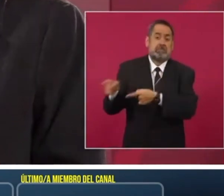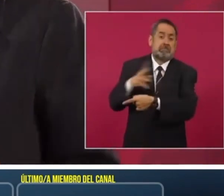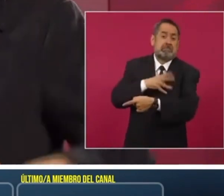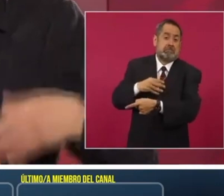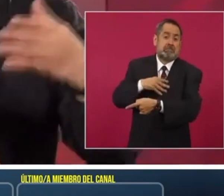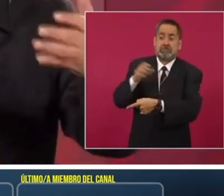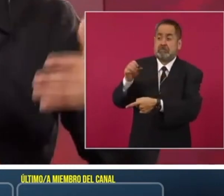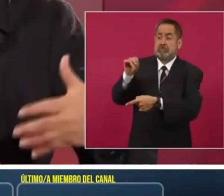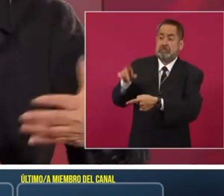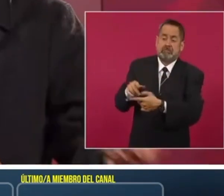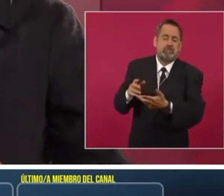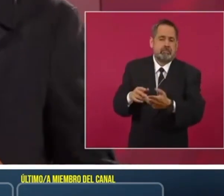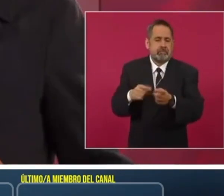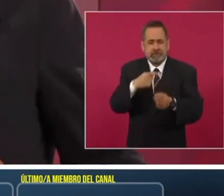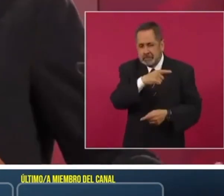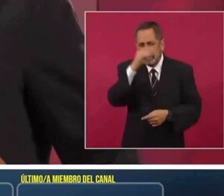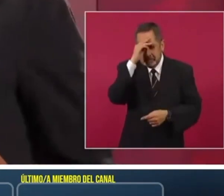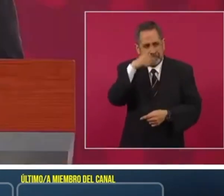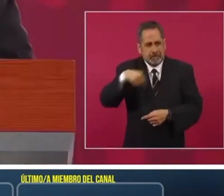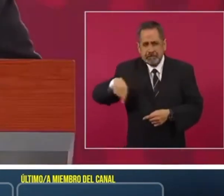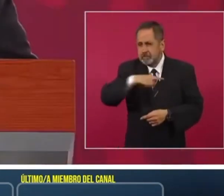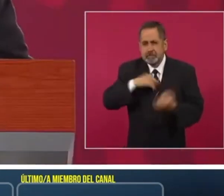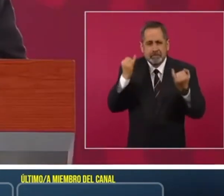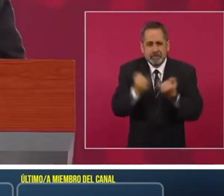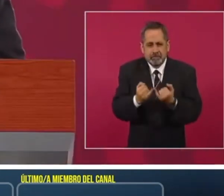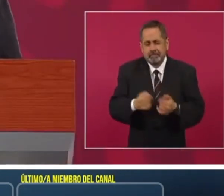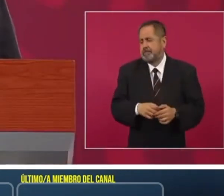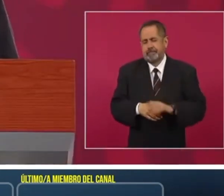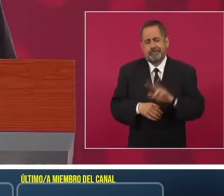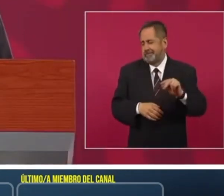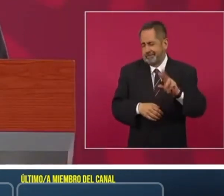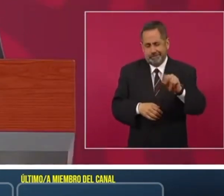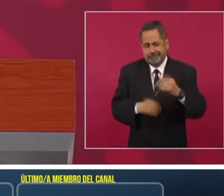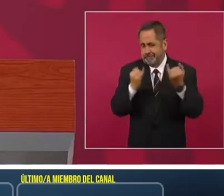¿Por qué cree que somos iguales? No, no,